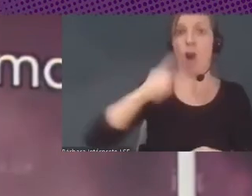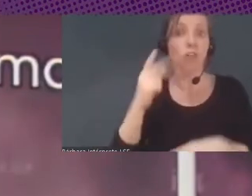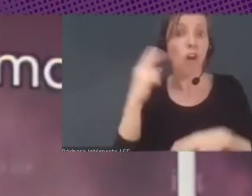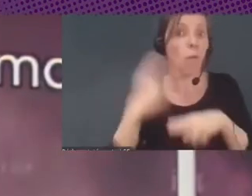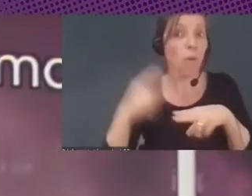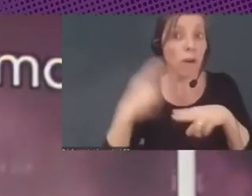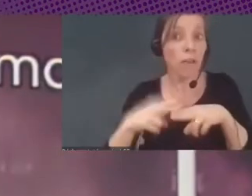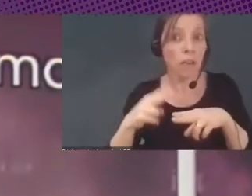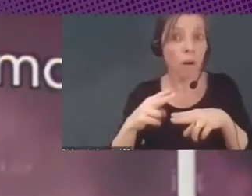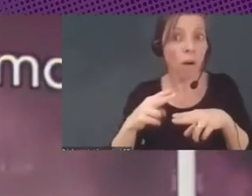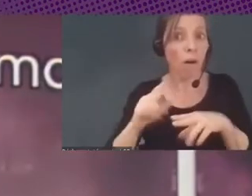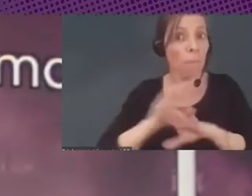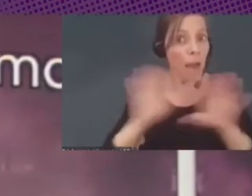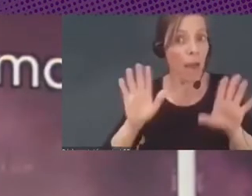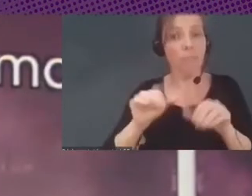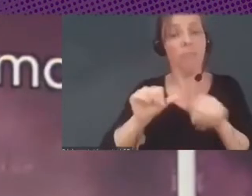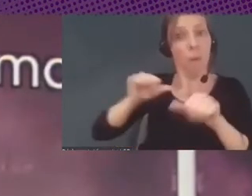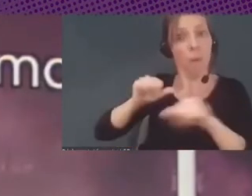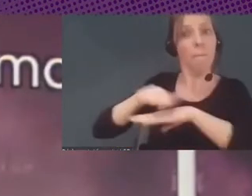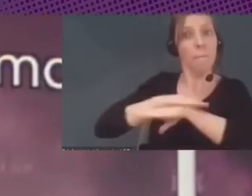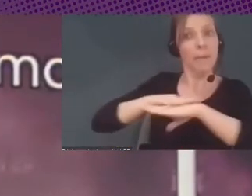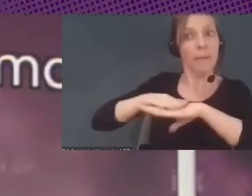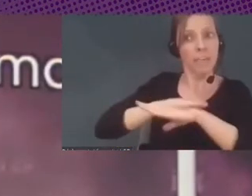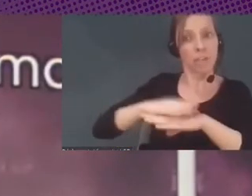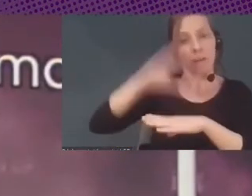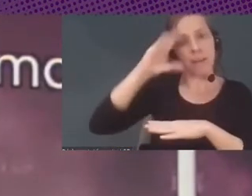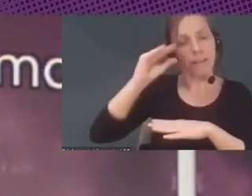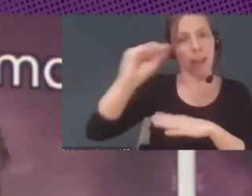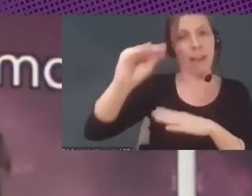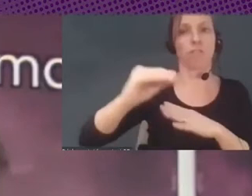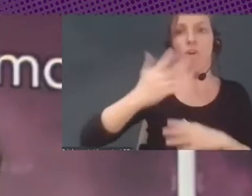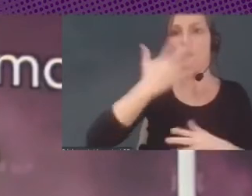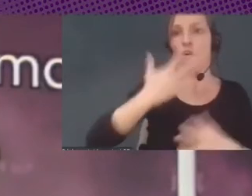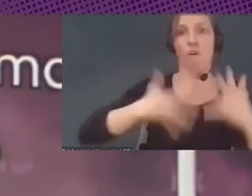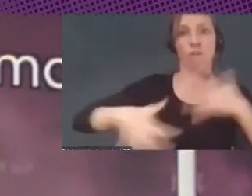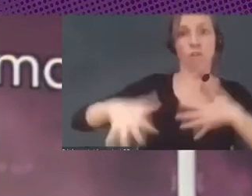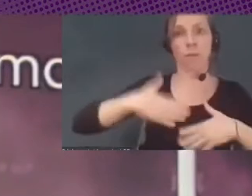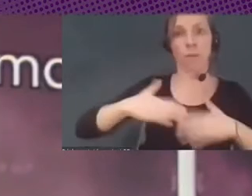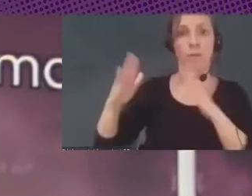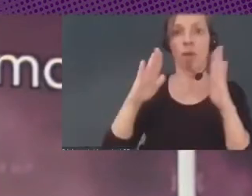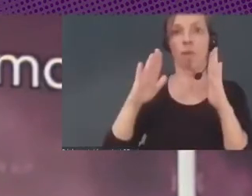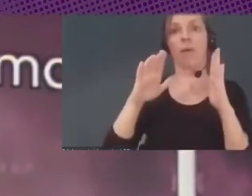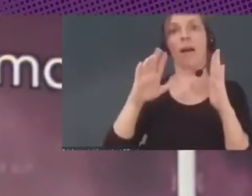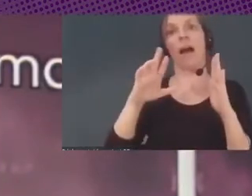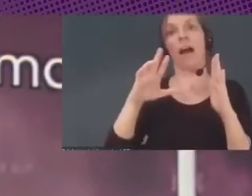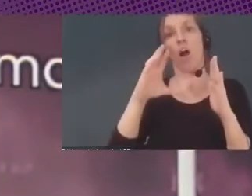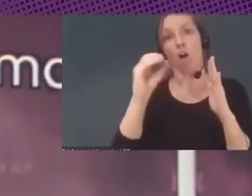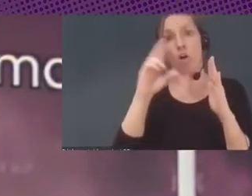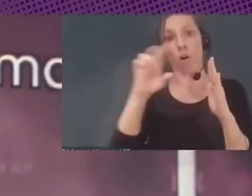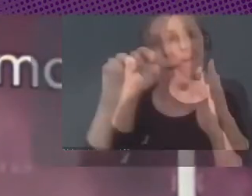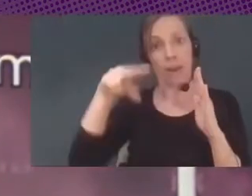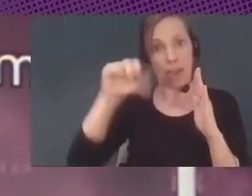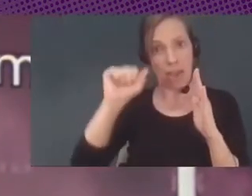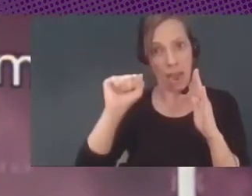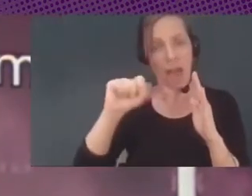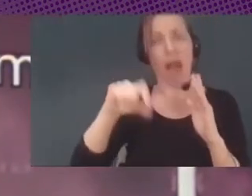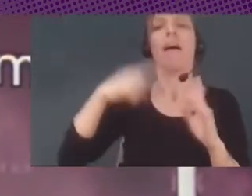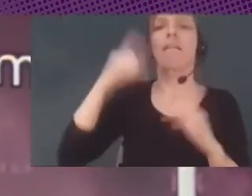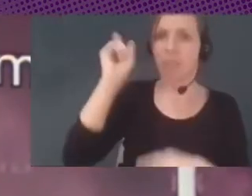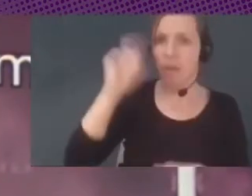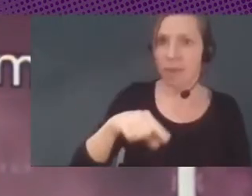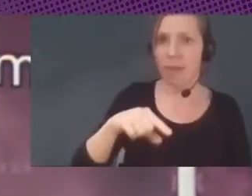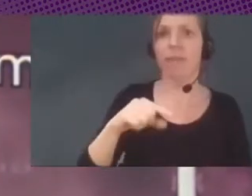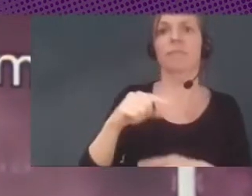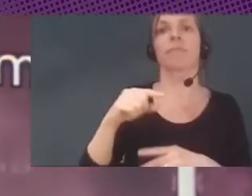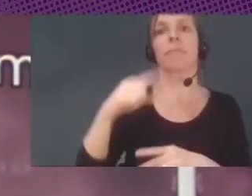ministro de Talento y Conocimiento en la era de Rafael Correa, también ha sido miembro del Banco